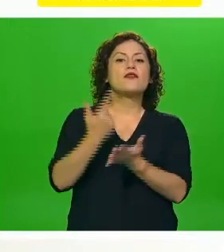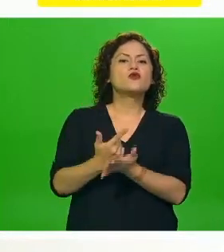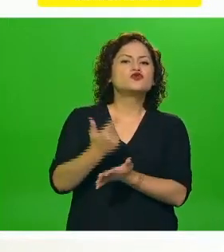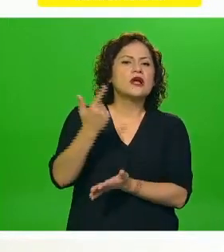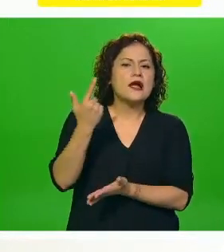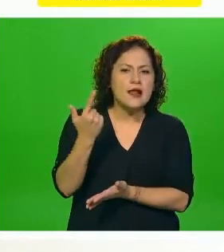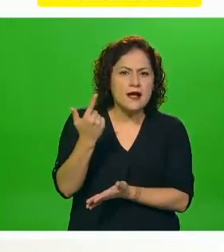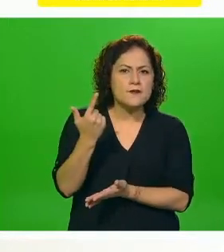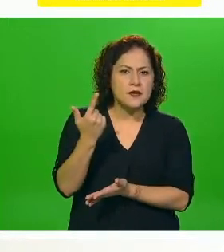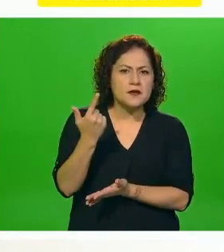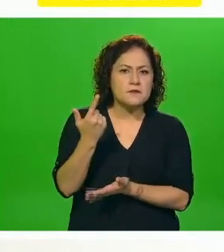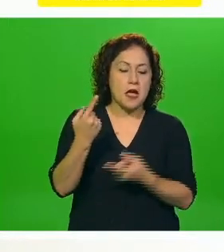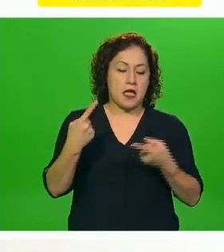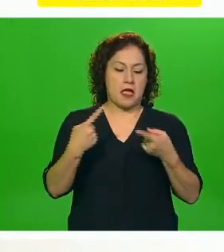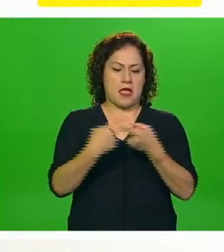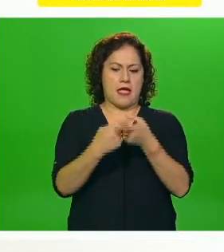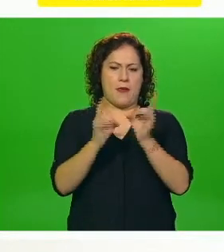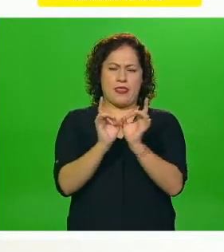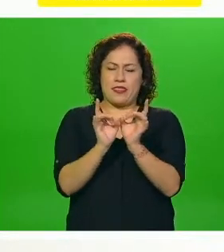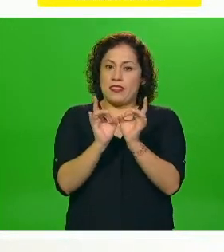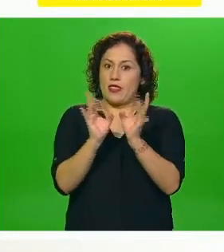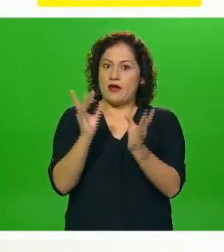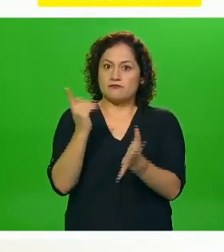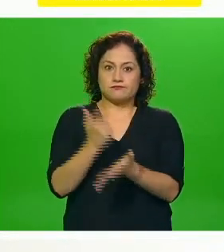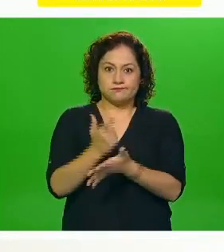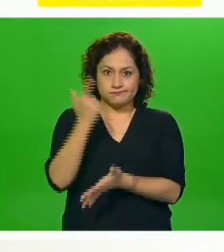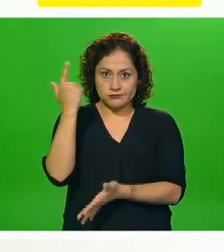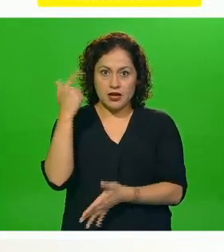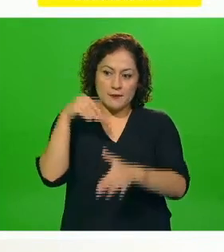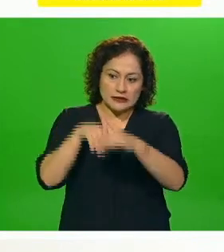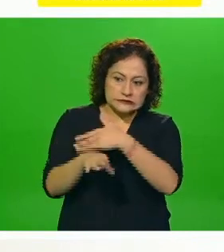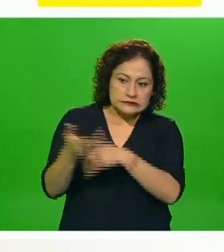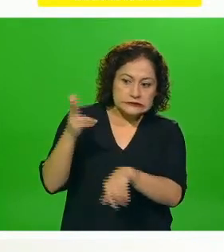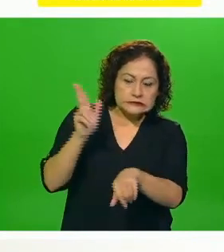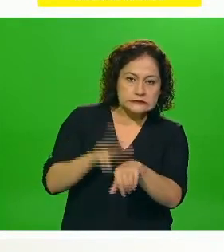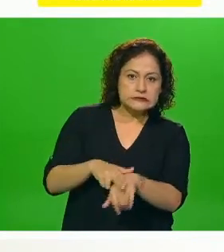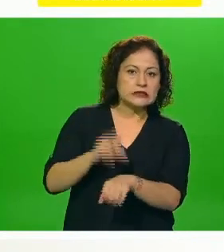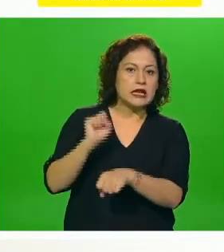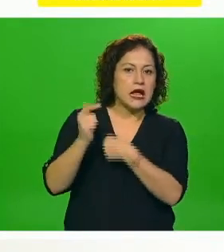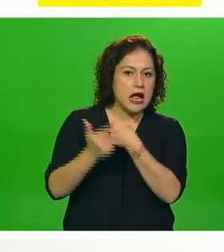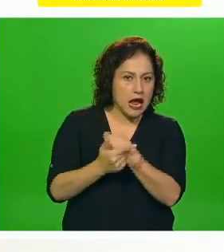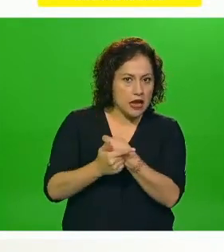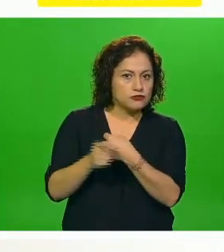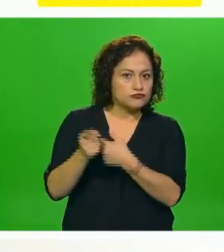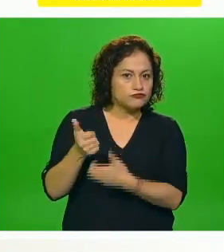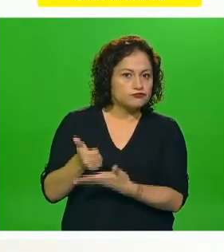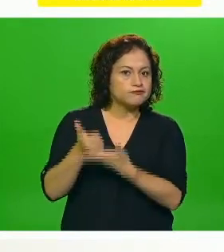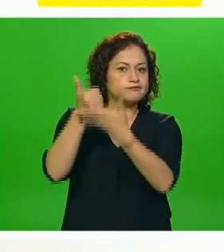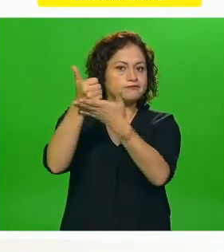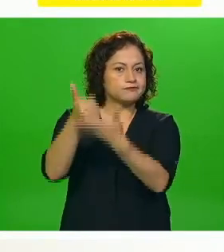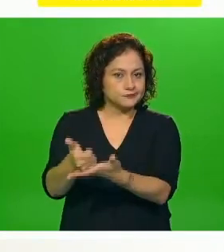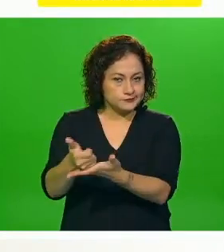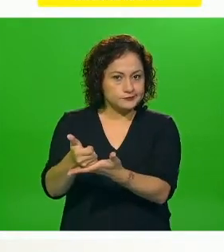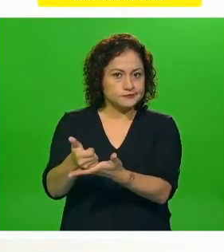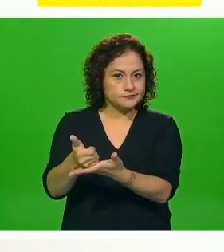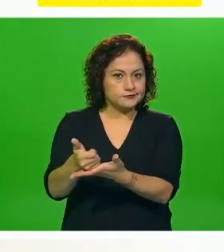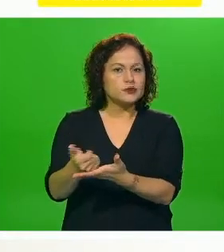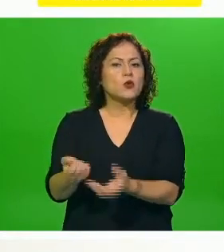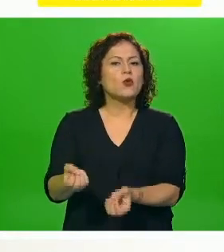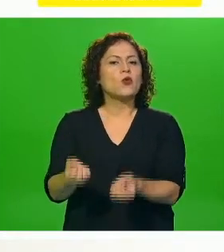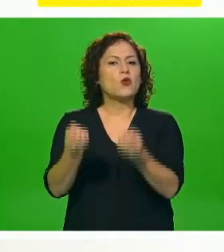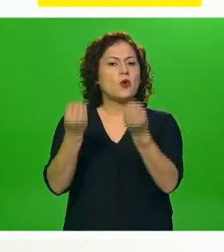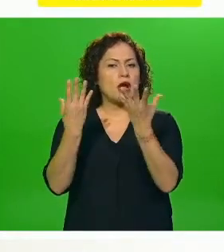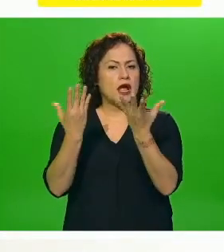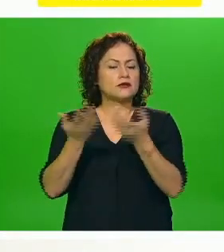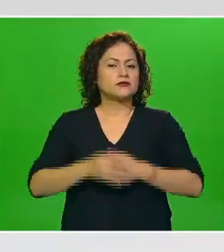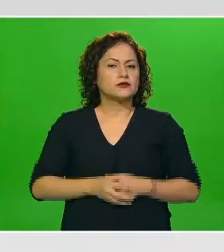decir aquellos exávis que sí han generado alguna manifestación signo o síntoma en la persona que ha requerido de una valoración